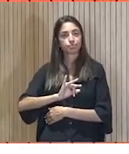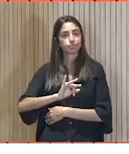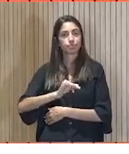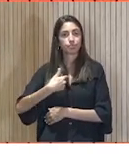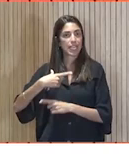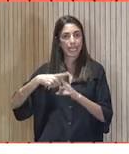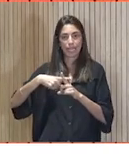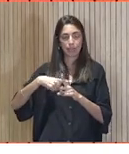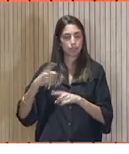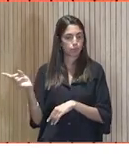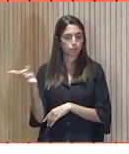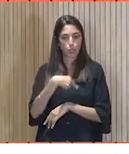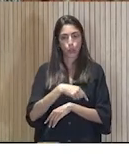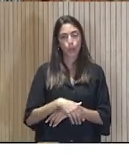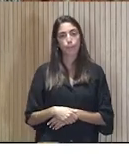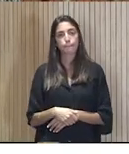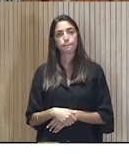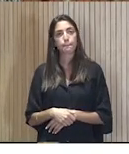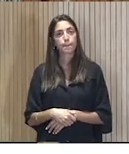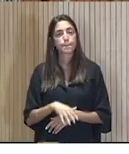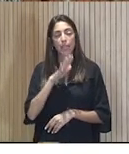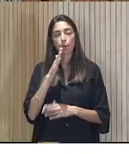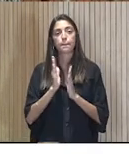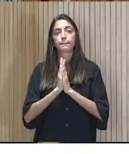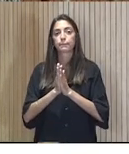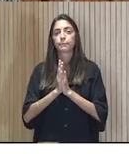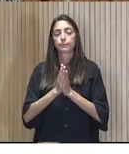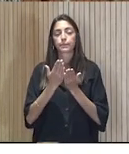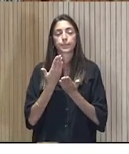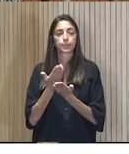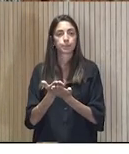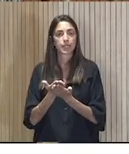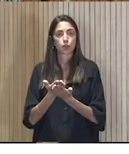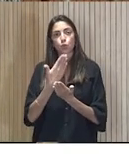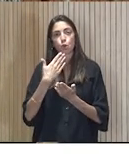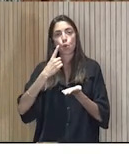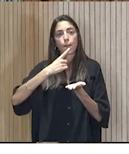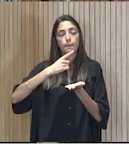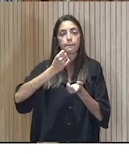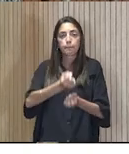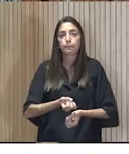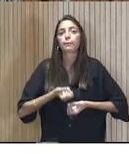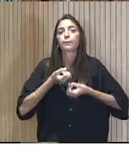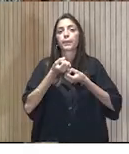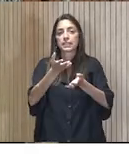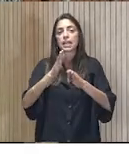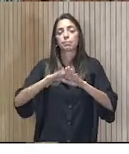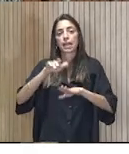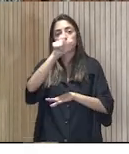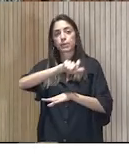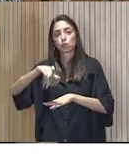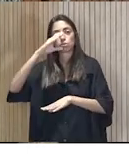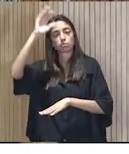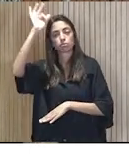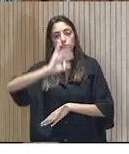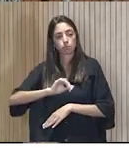los niveles. Qué bueno. Os pido a los tres, a modo de mensaje, para quien nos pueda oír, para quien vea la nota